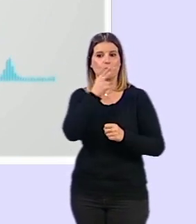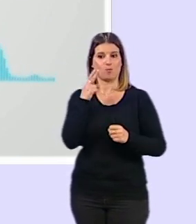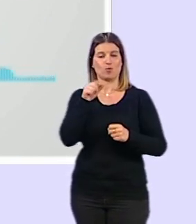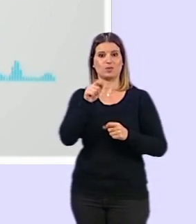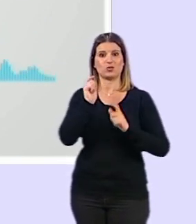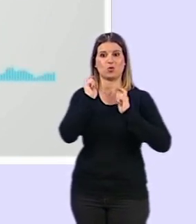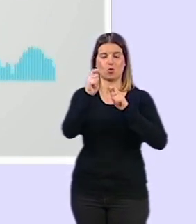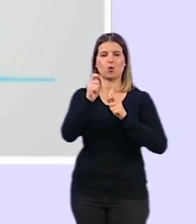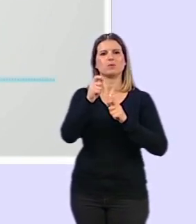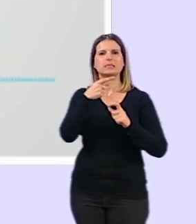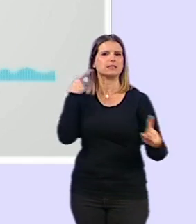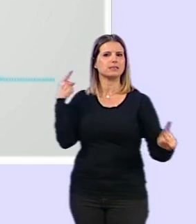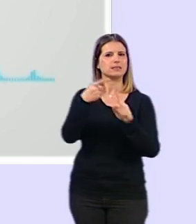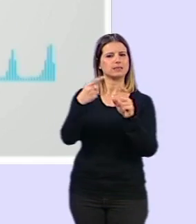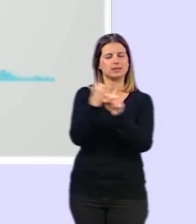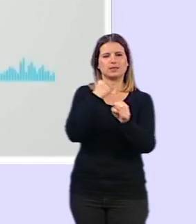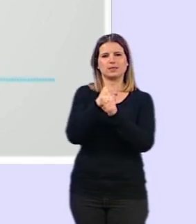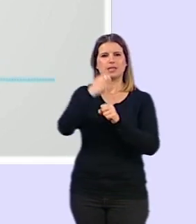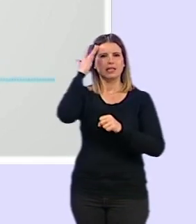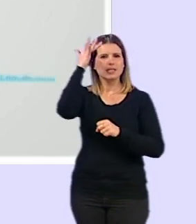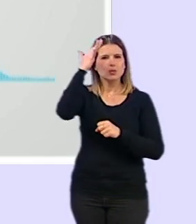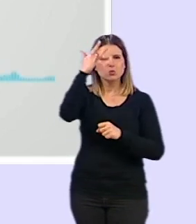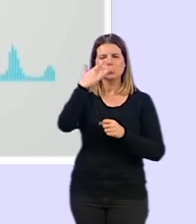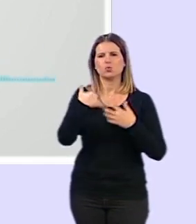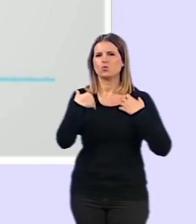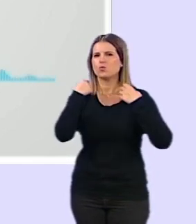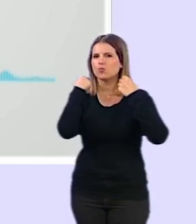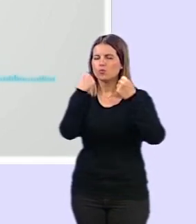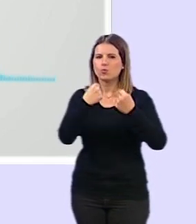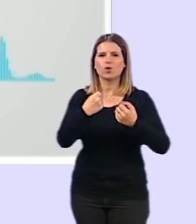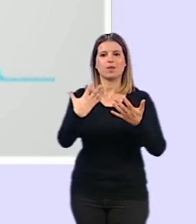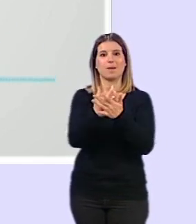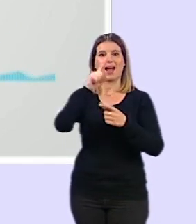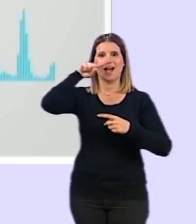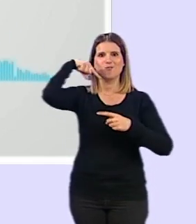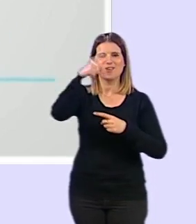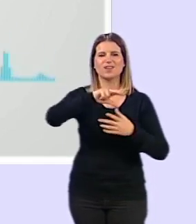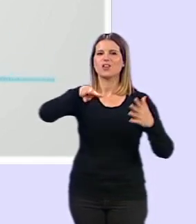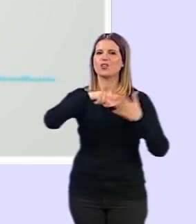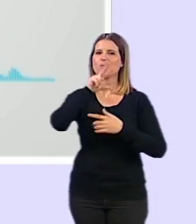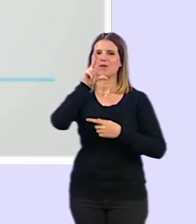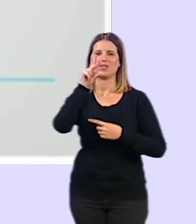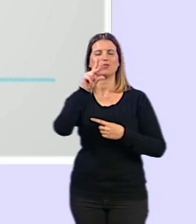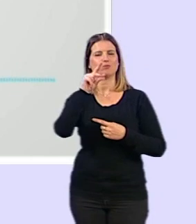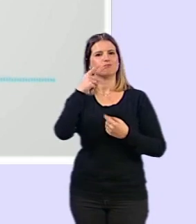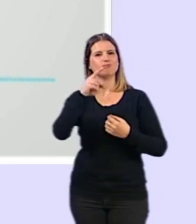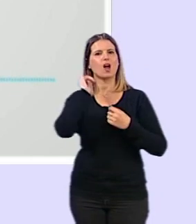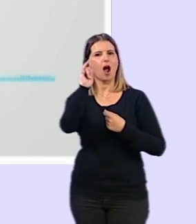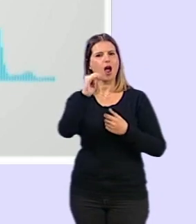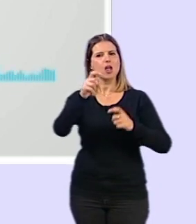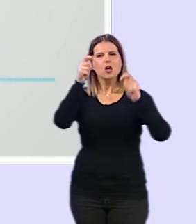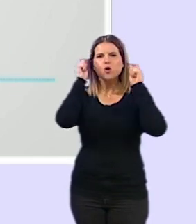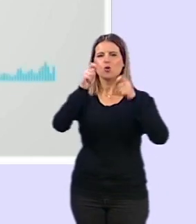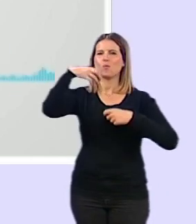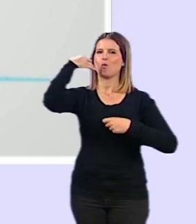del Corpus, es trabajar con toda la ilusión y con toda la fuerza del mundo para que el año que viene tengamos un Corpus 2021 único